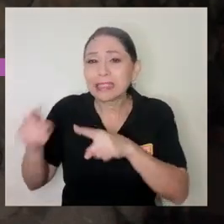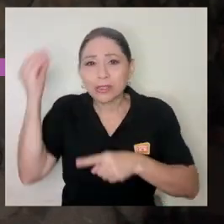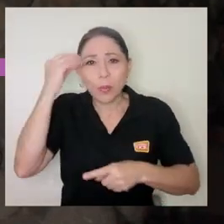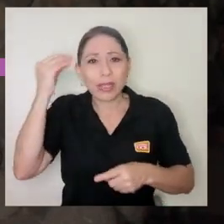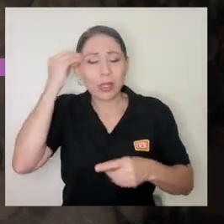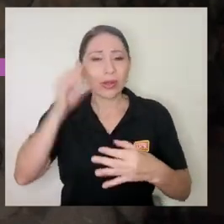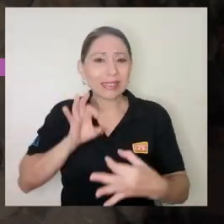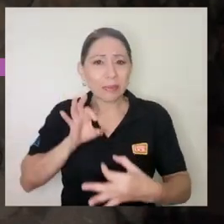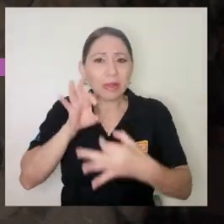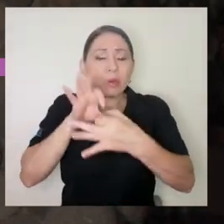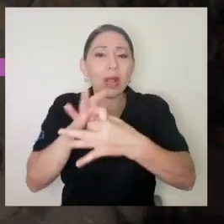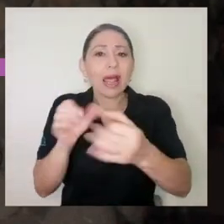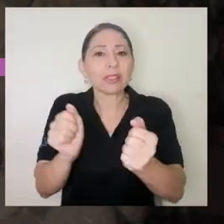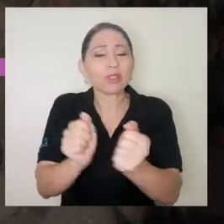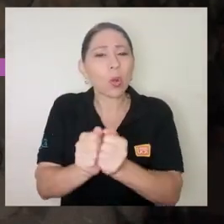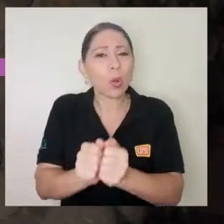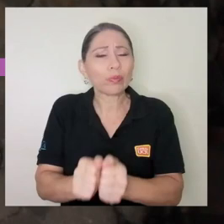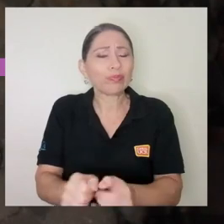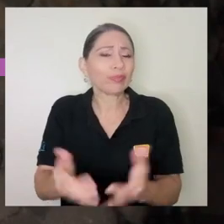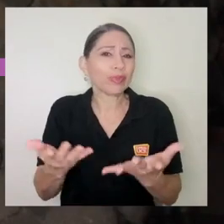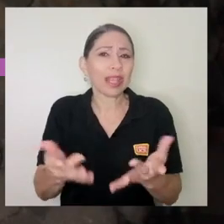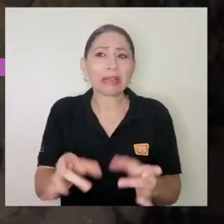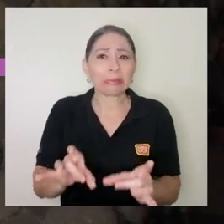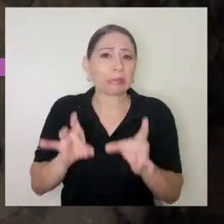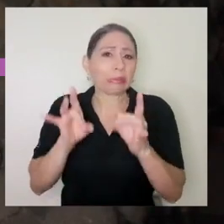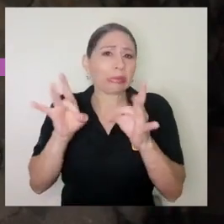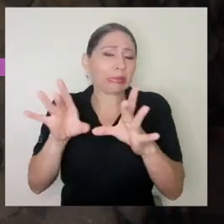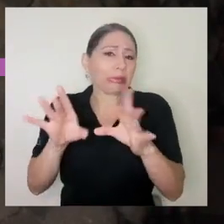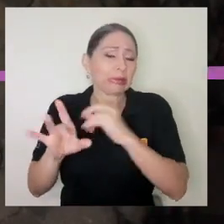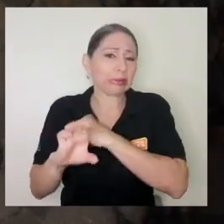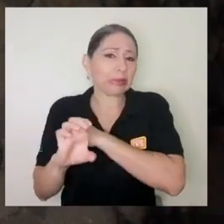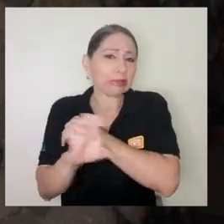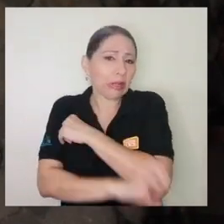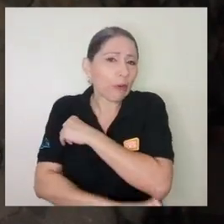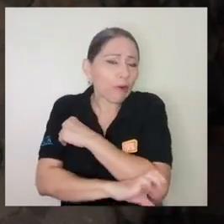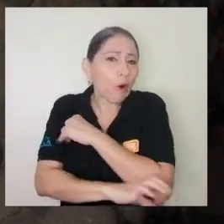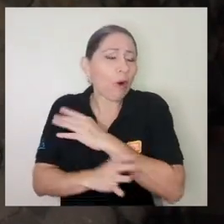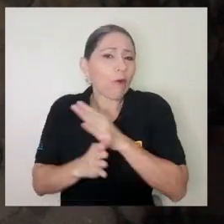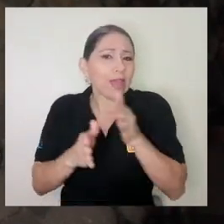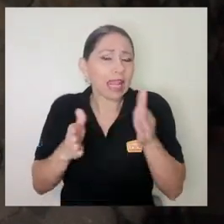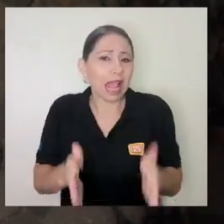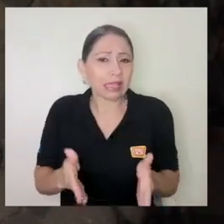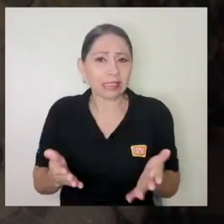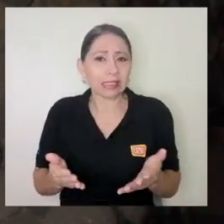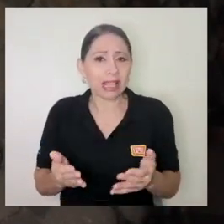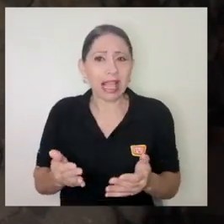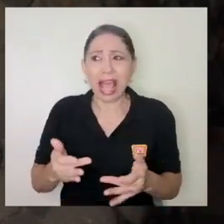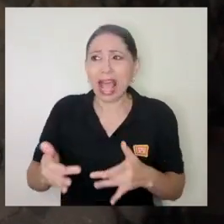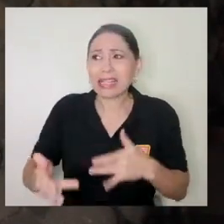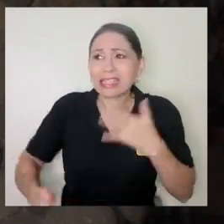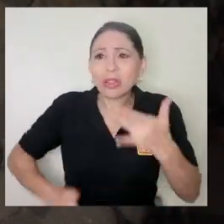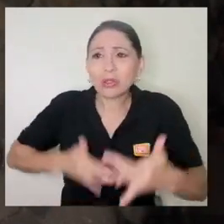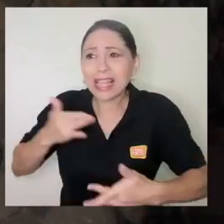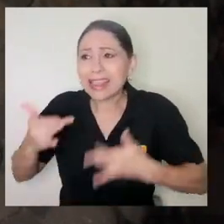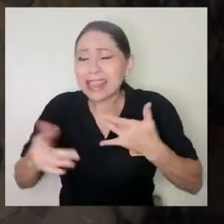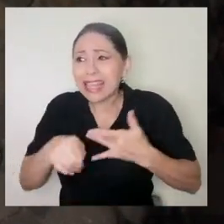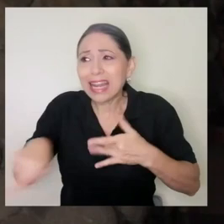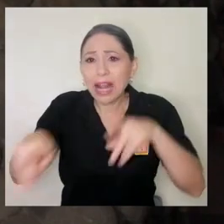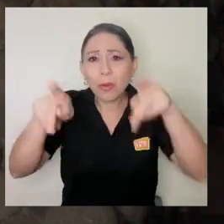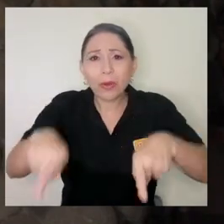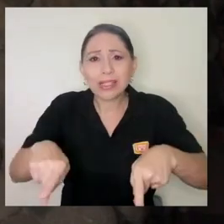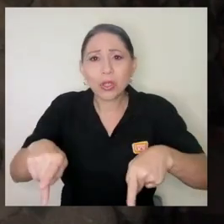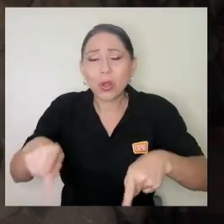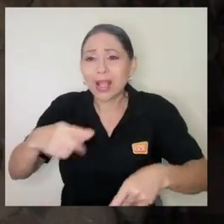vinculadas a posturas xenofóbicas haciendo sentir y pensar a la población que lo que estamos viviendo es un problema